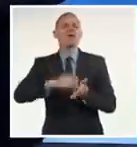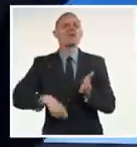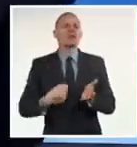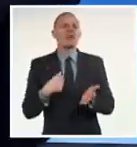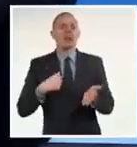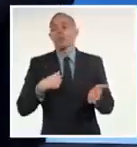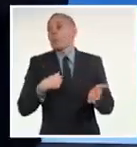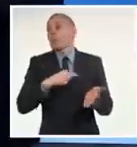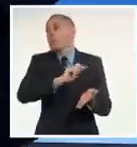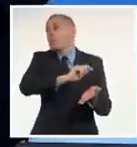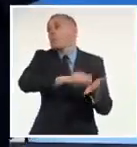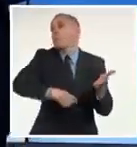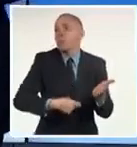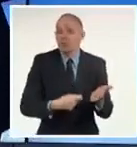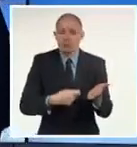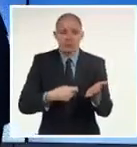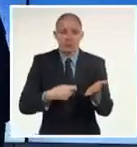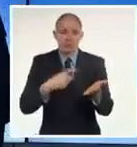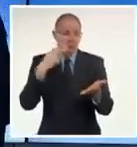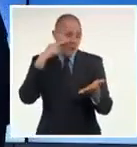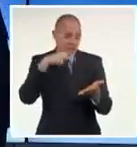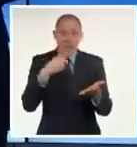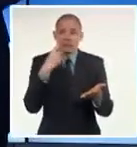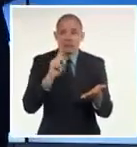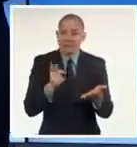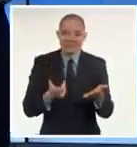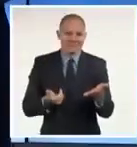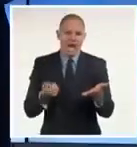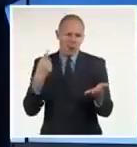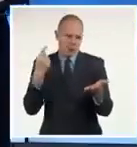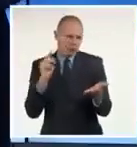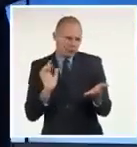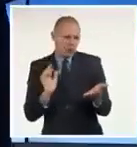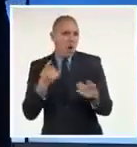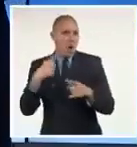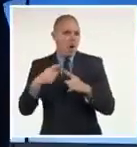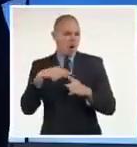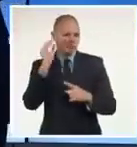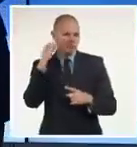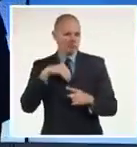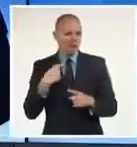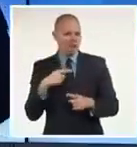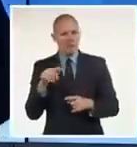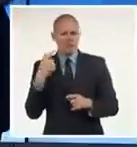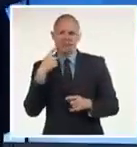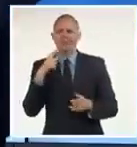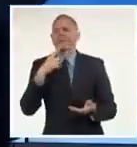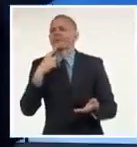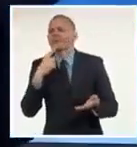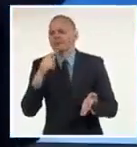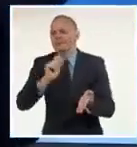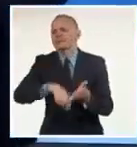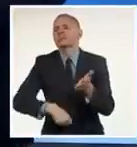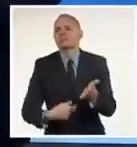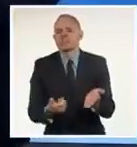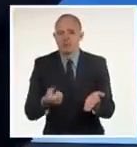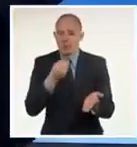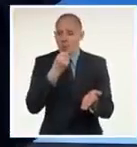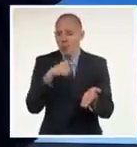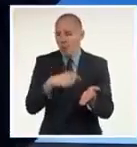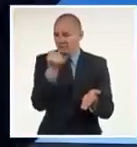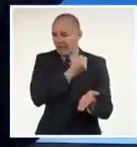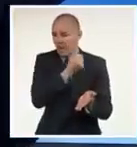deuda. Y esta posición se sostiene no solo debido a las violaciones de estas normas, de las normas cubanas, es que existen también convenios